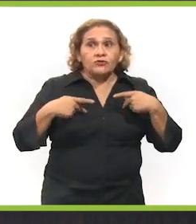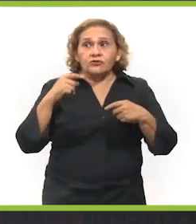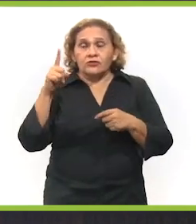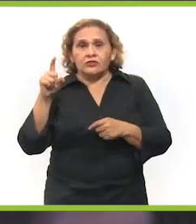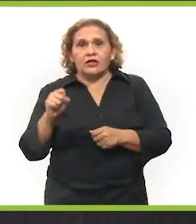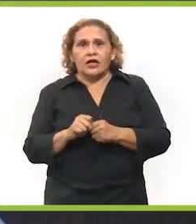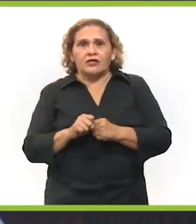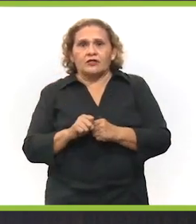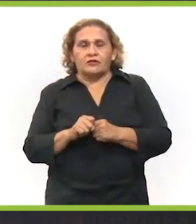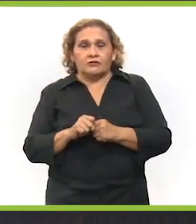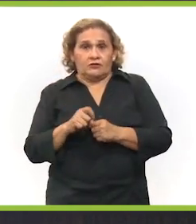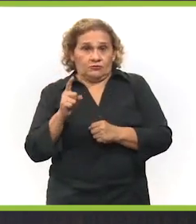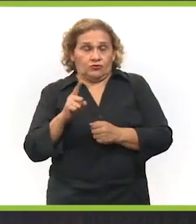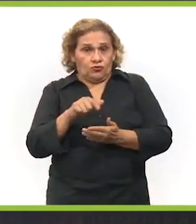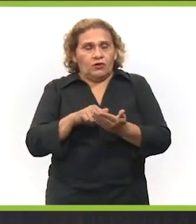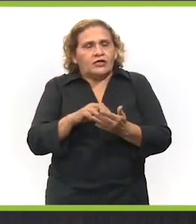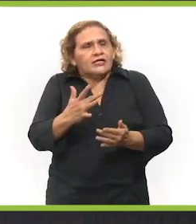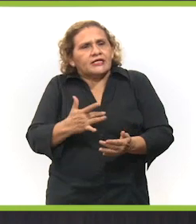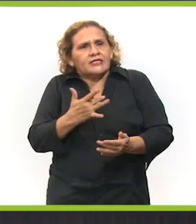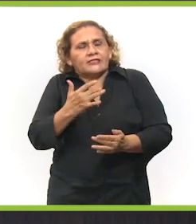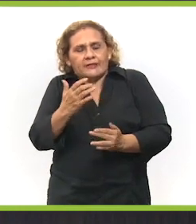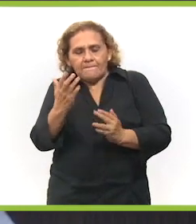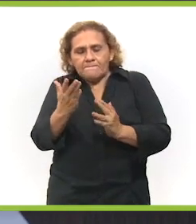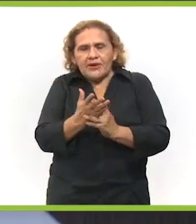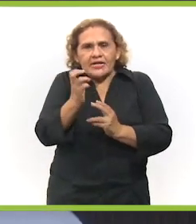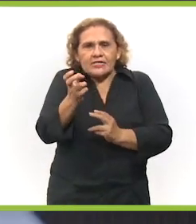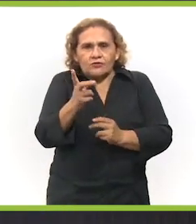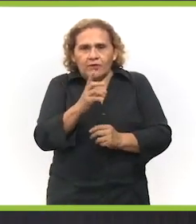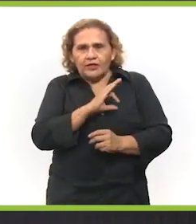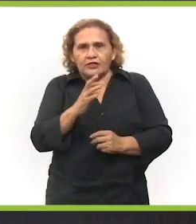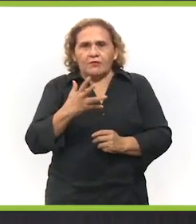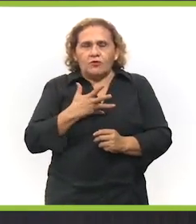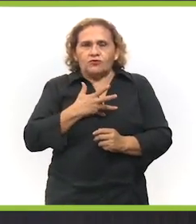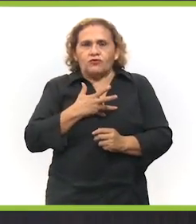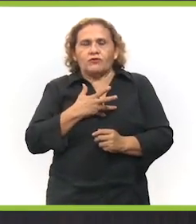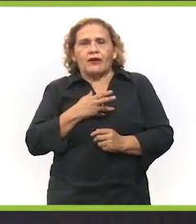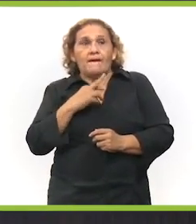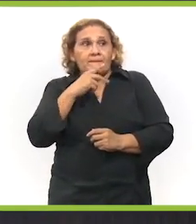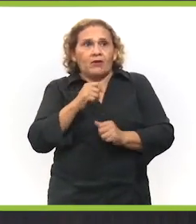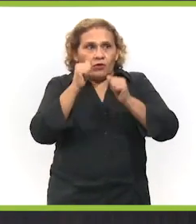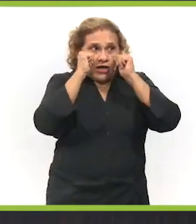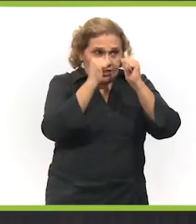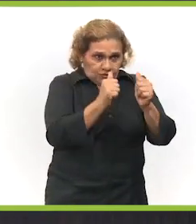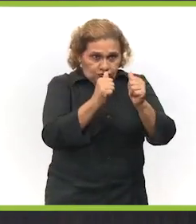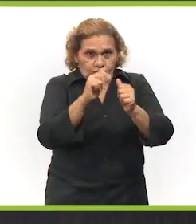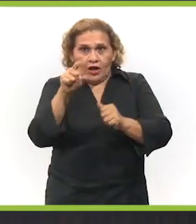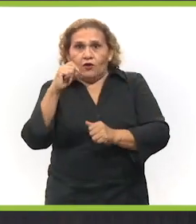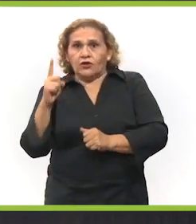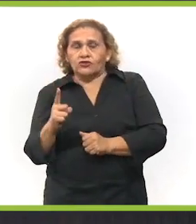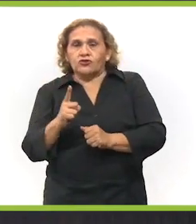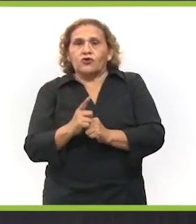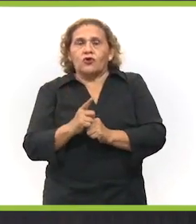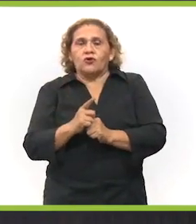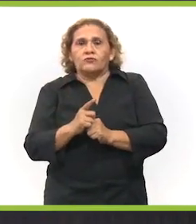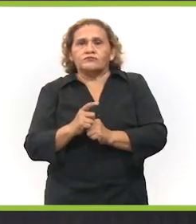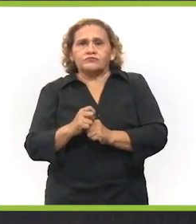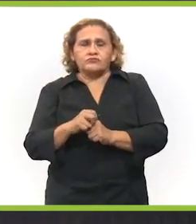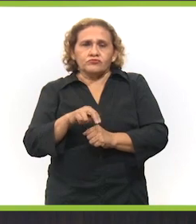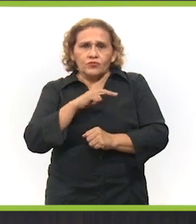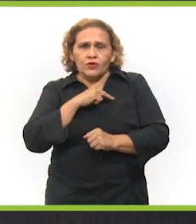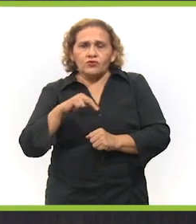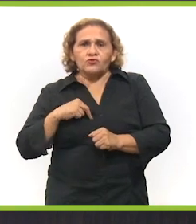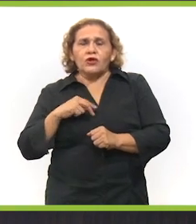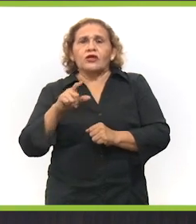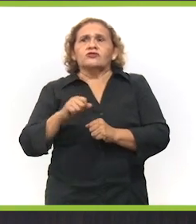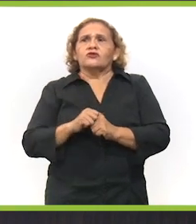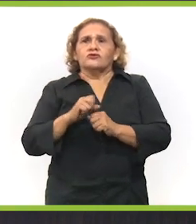importantísimo que la gente de Maní, que la gente de Si Sal, pues se sientan parte de esto para que podamos tener una mucho mejor atención a lo